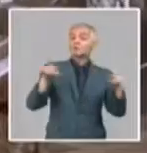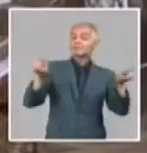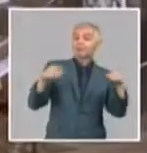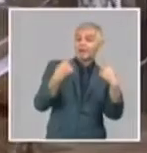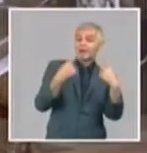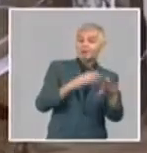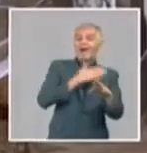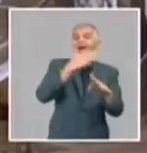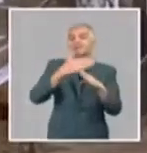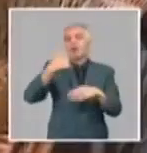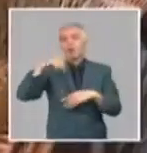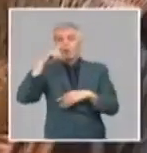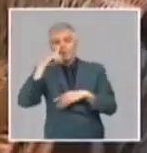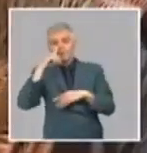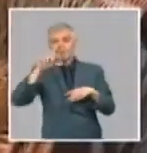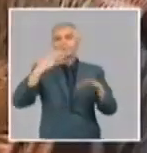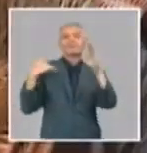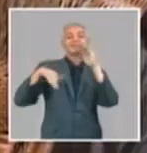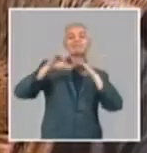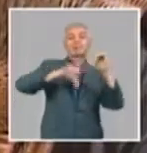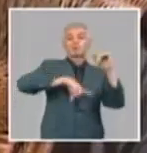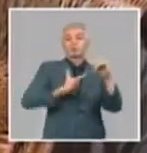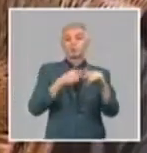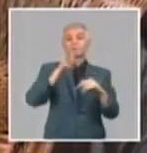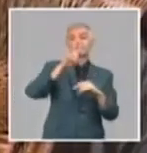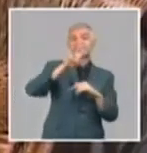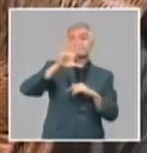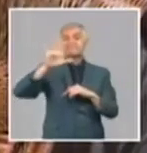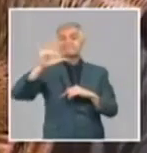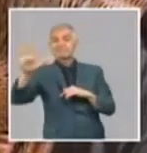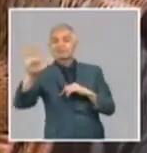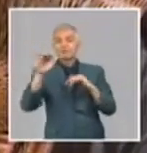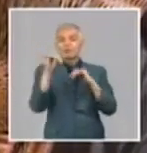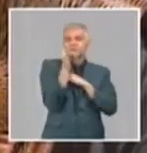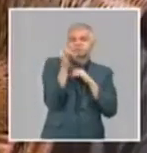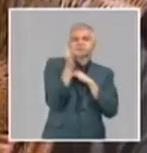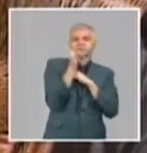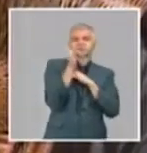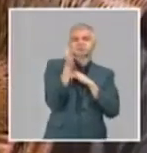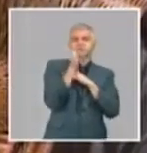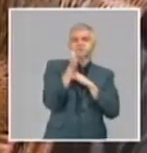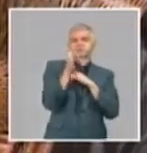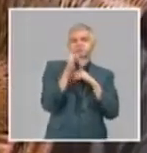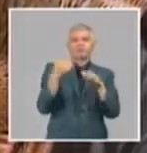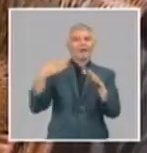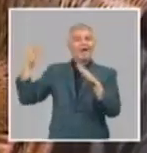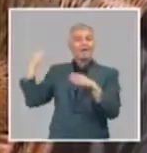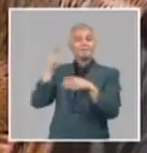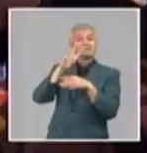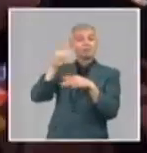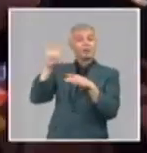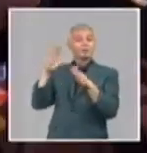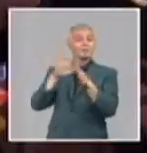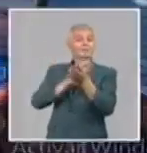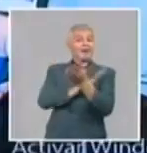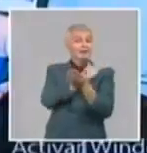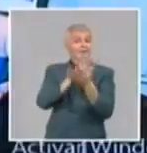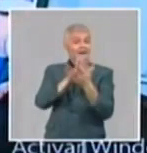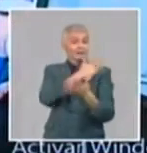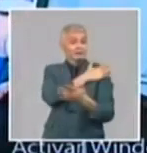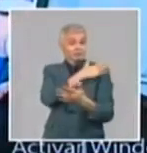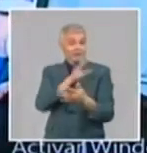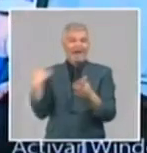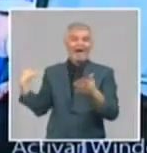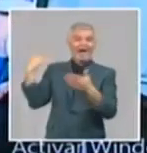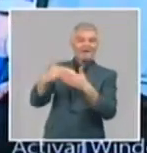junio. El Ministerio de Cultura ha realizado más de 35 transmisiones por streaming desde el pasado 24 de marzo, con enlaces en vivo